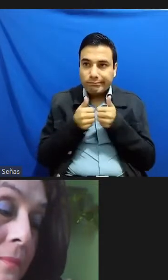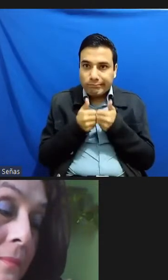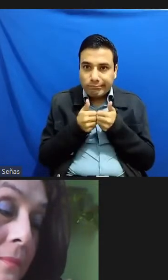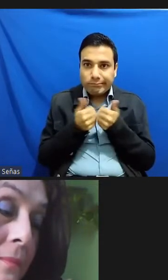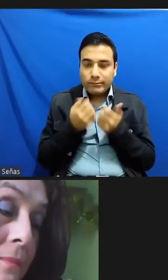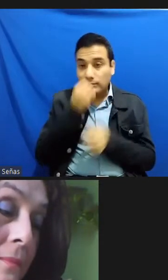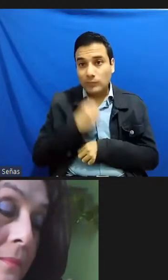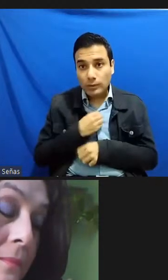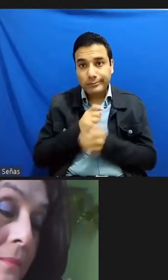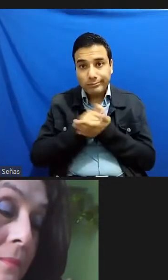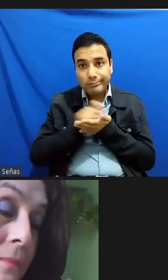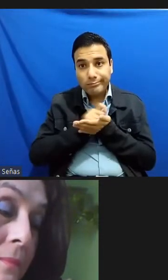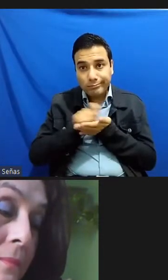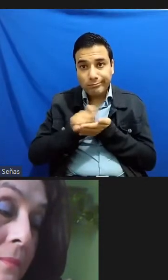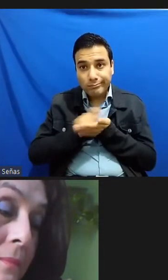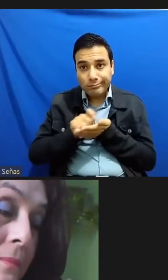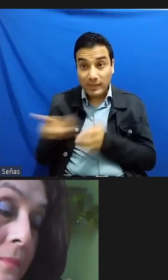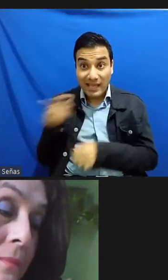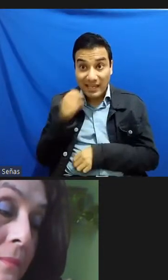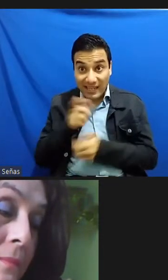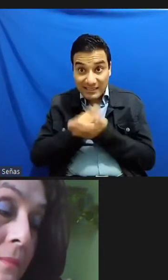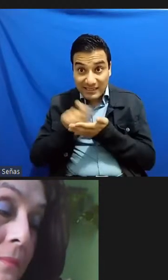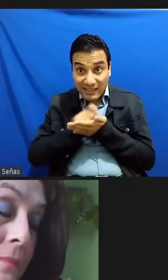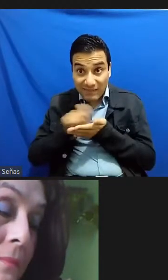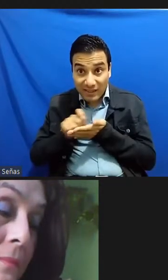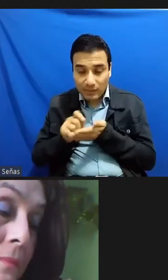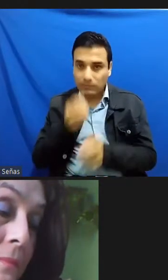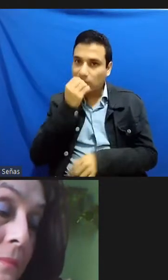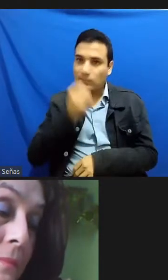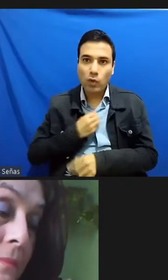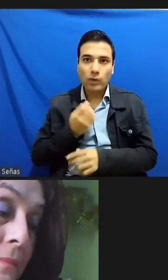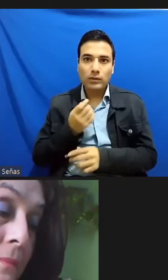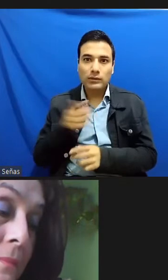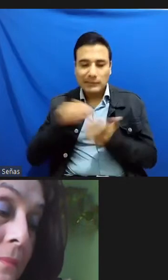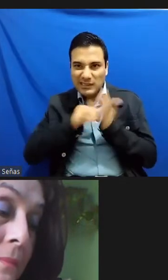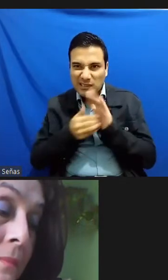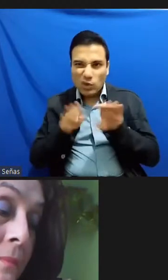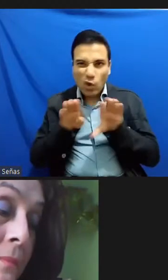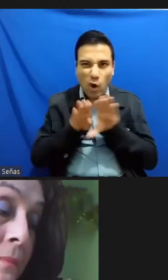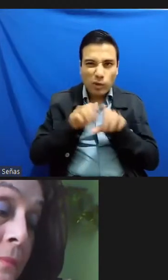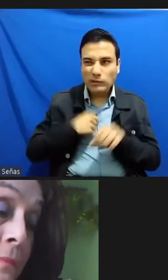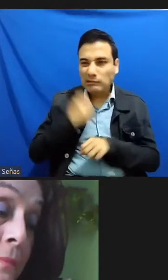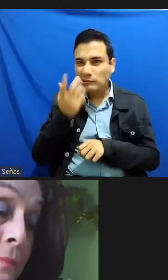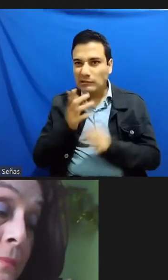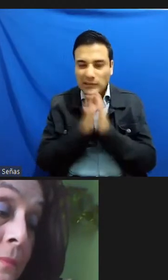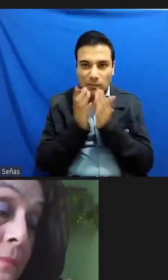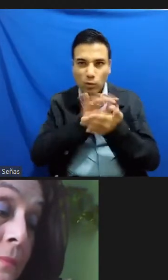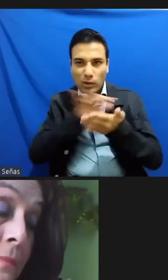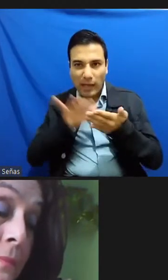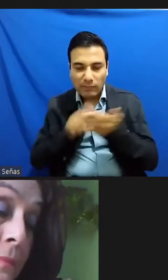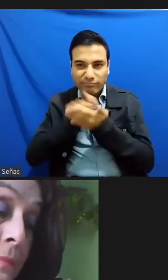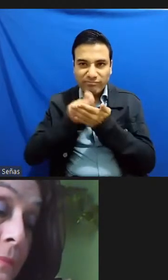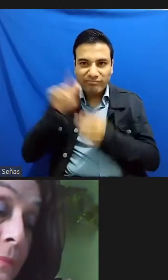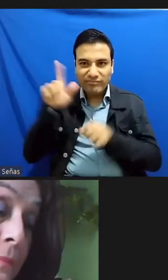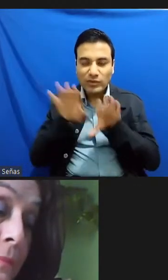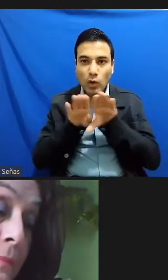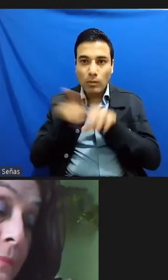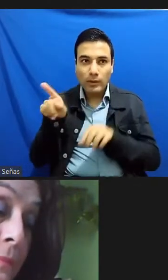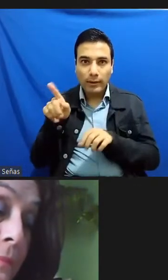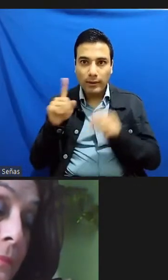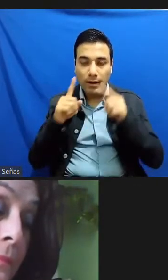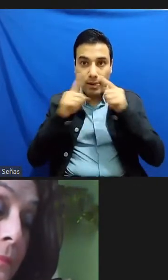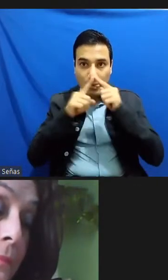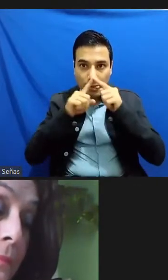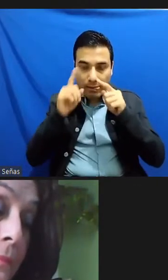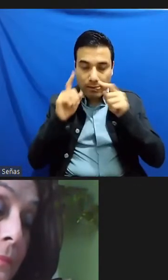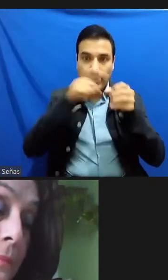¿no? era la estrategia del débil ¿no? para poder sacar adelante su obra y podría contar también